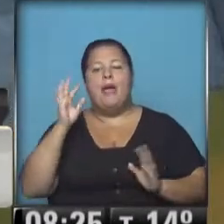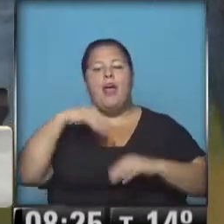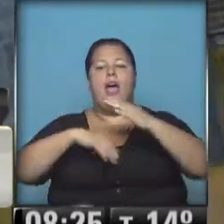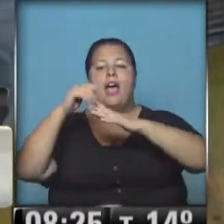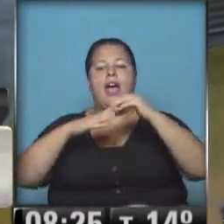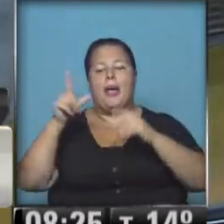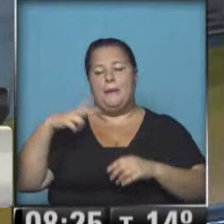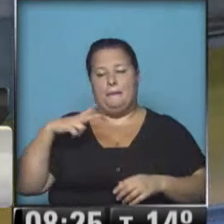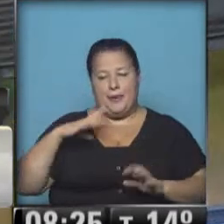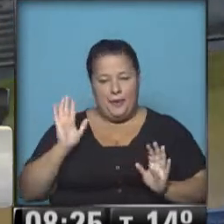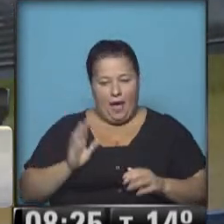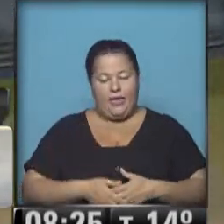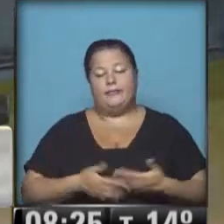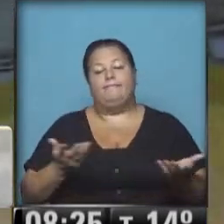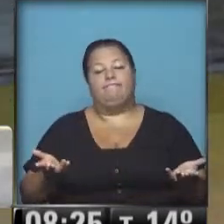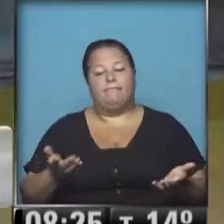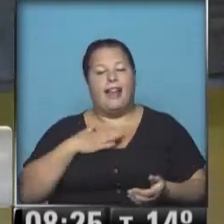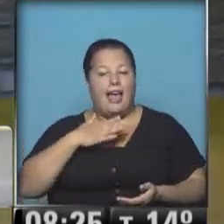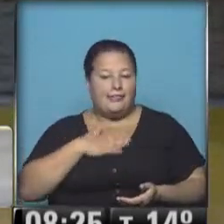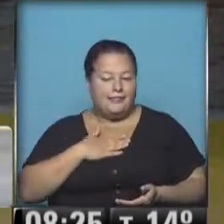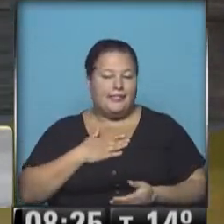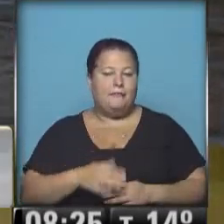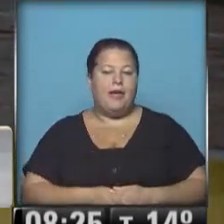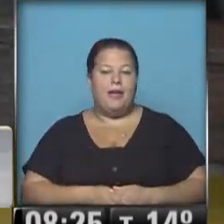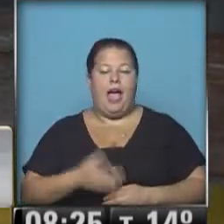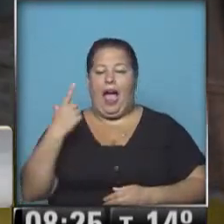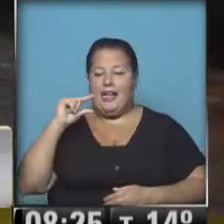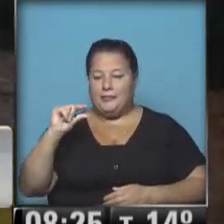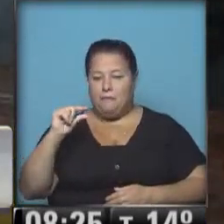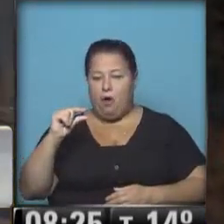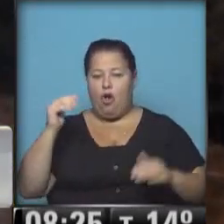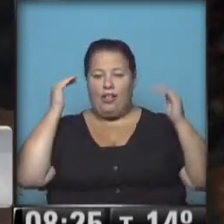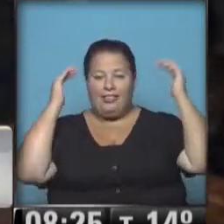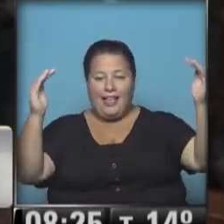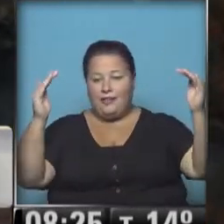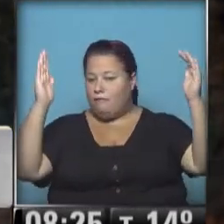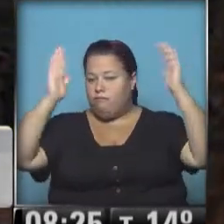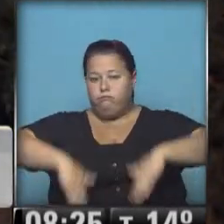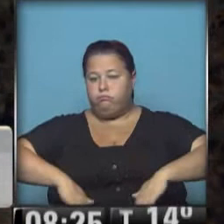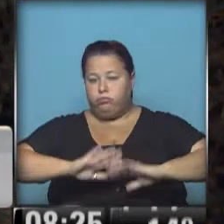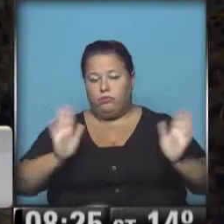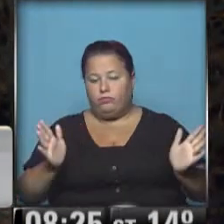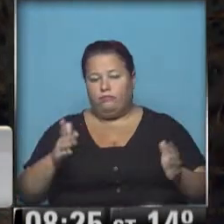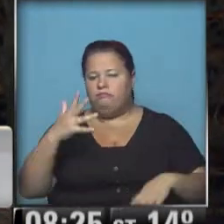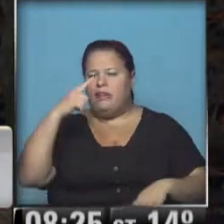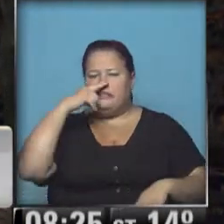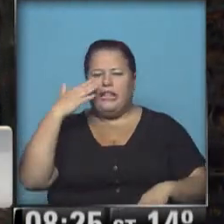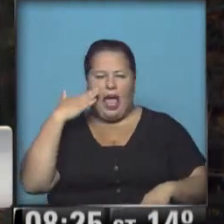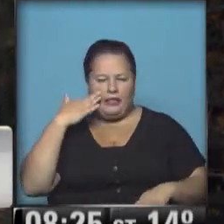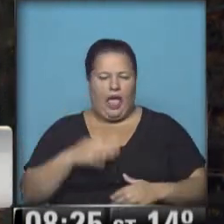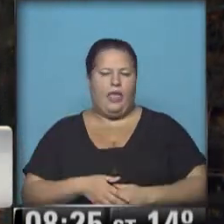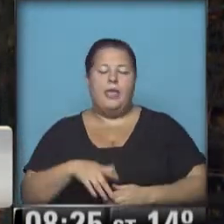obra es privada. Y bueno, lamentablemente se puso hace poco el techo y bueno, se derrumbó hoy alrededor de las 7 de la tarde.